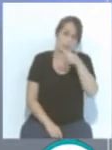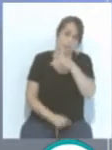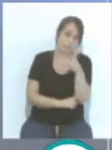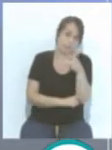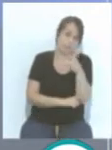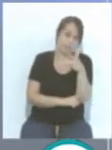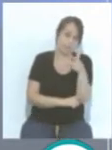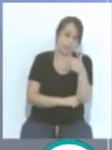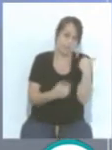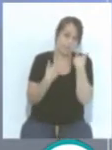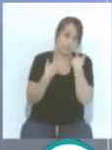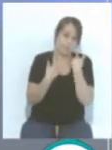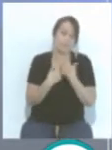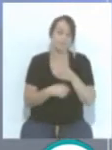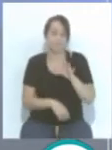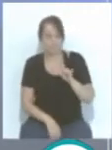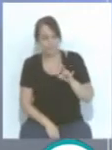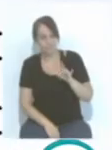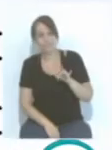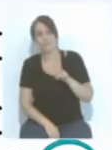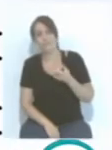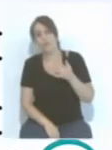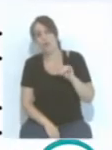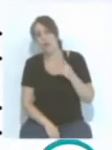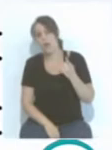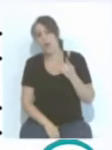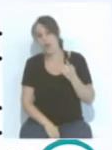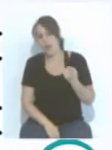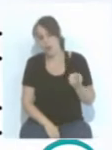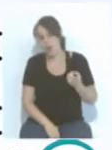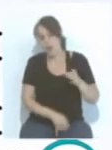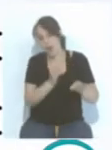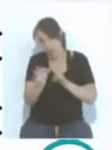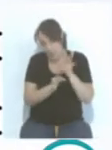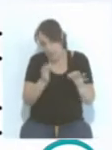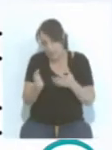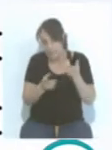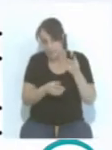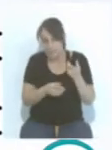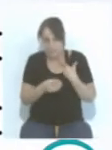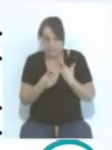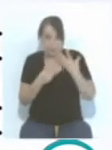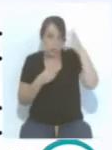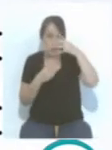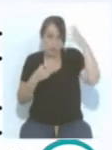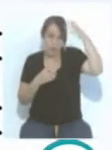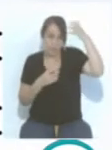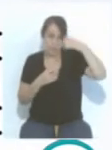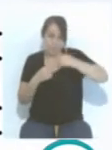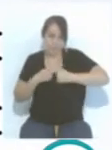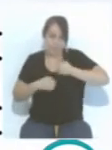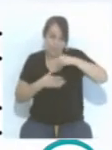el vídeo. Efectivamente, había que organizarse y tampoco cabíamos todo en